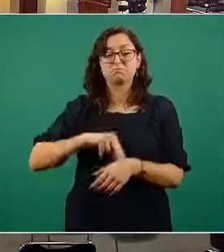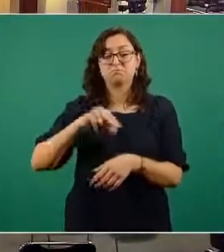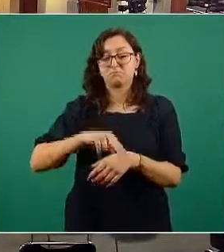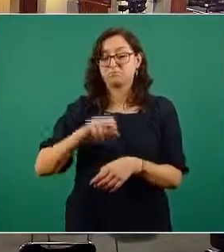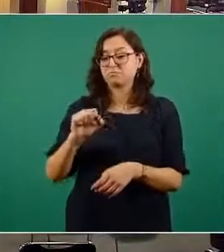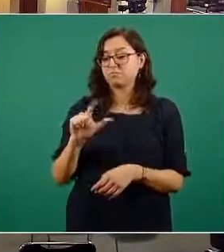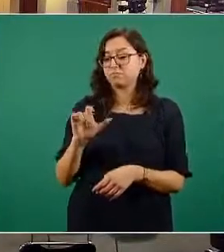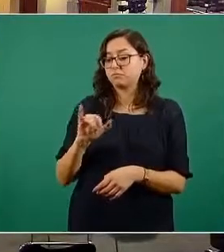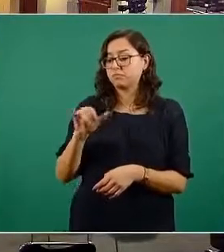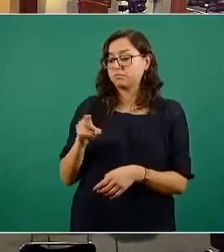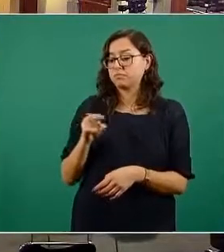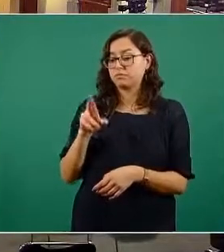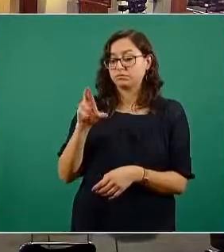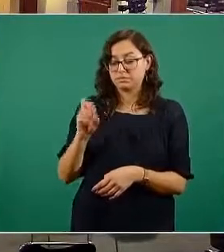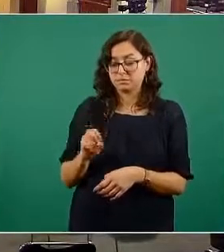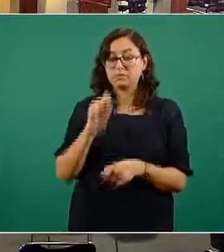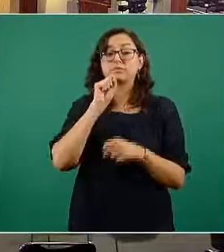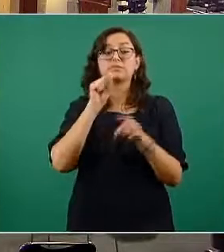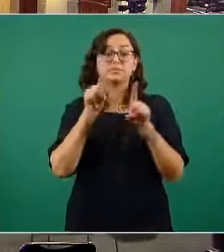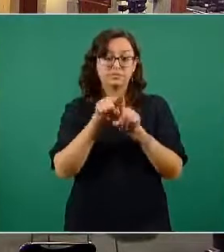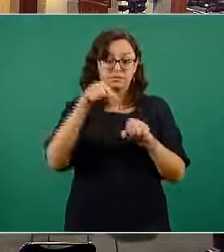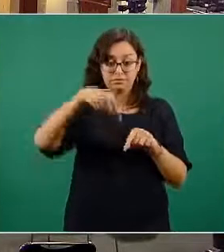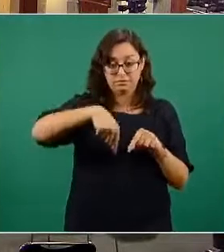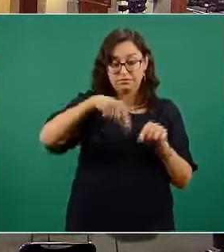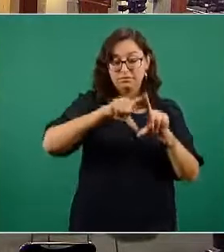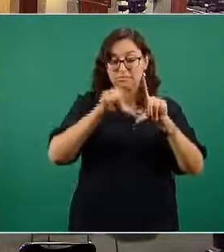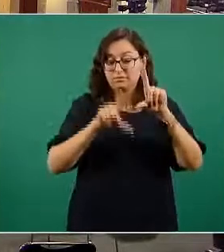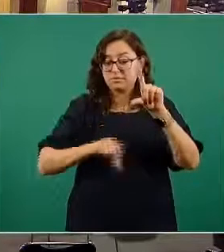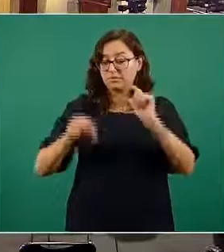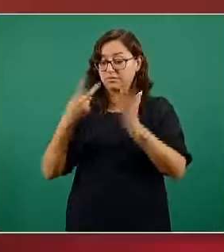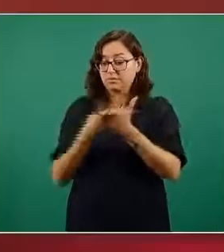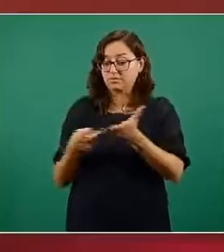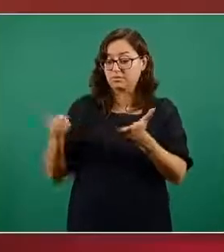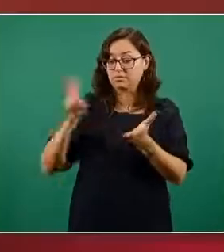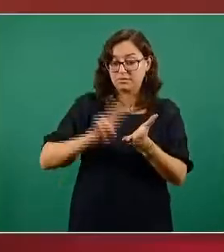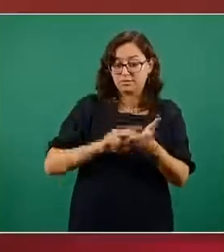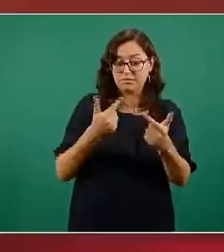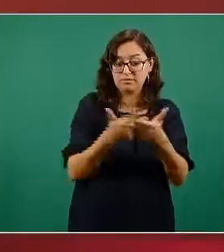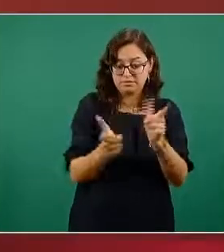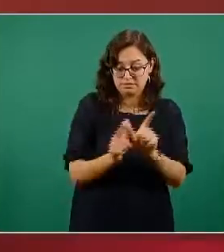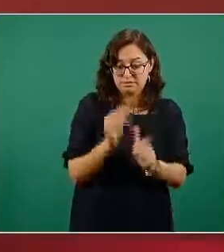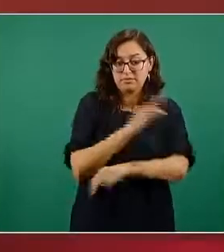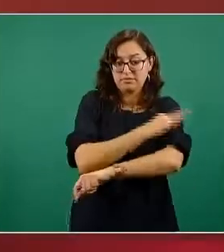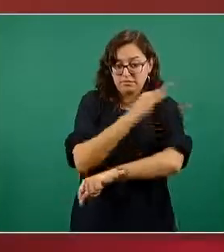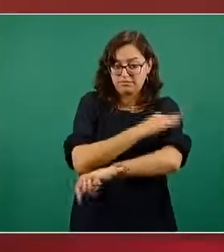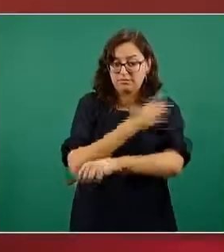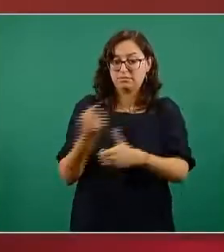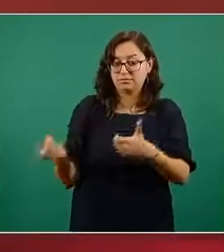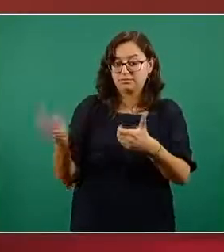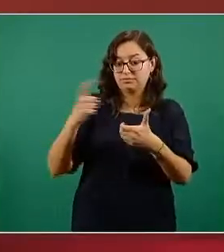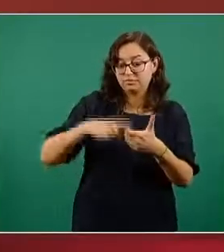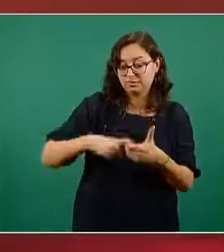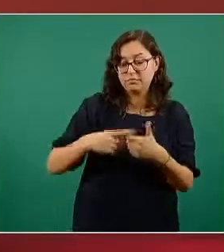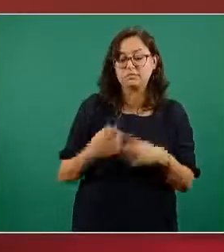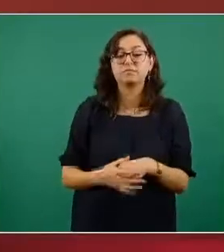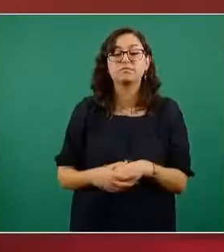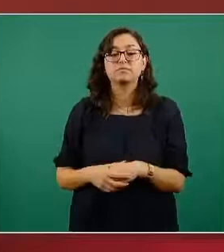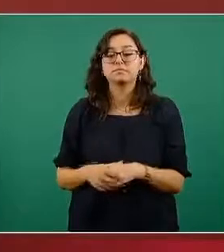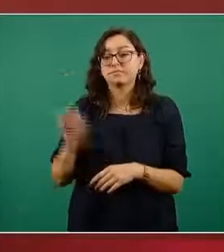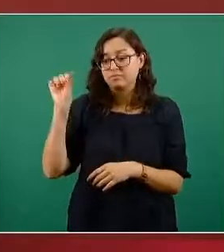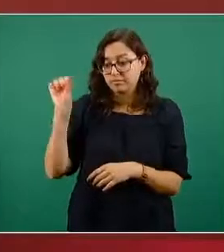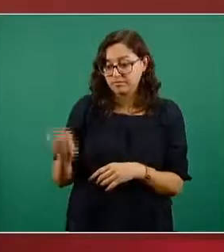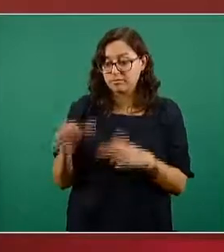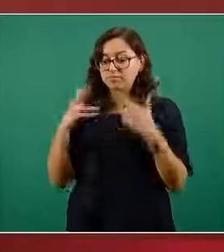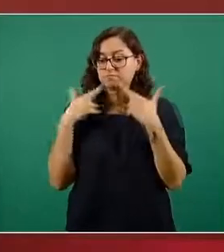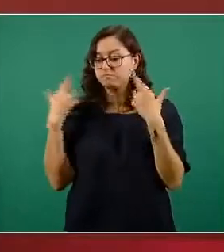Cravioto quien además es parte del grupo asesor de vacunación de México hoy tuvieron un análisis preliminar